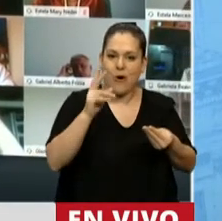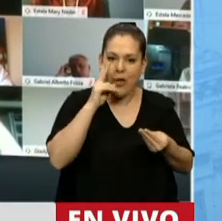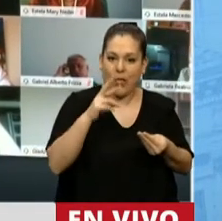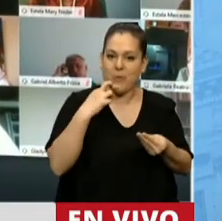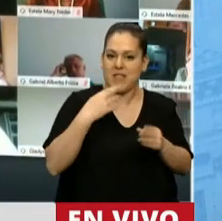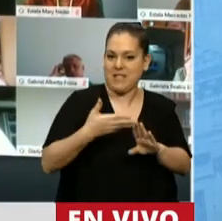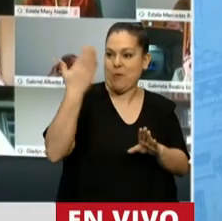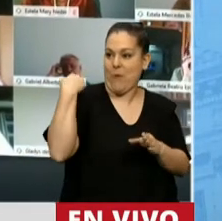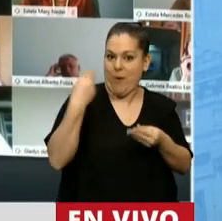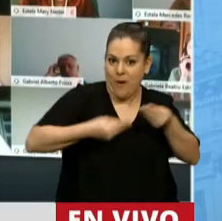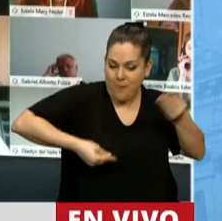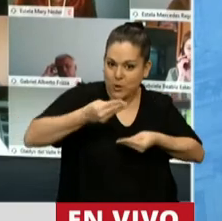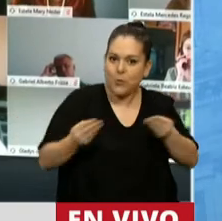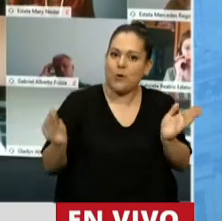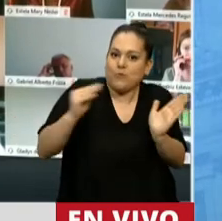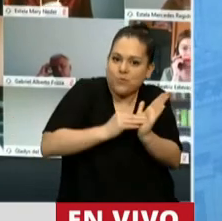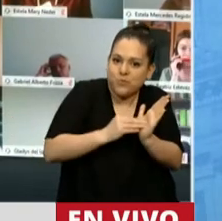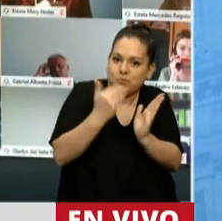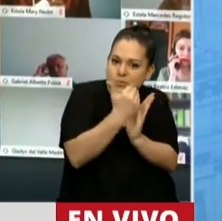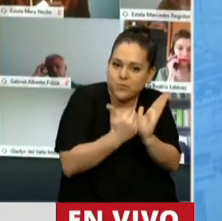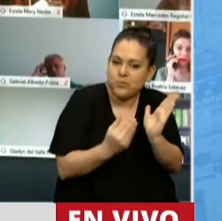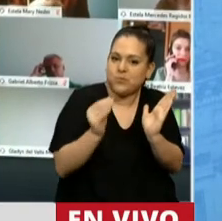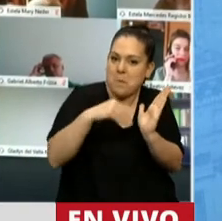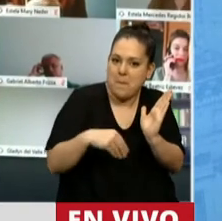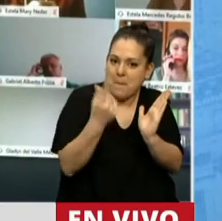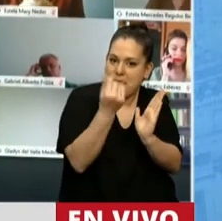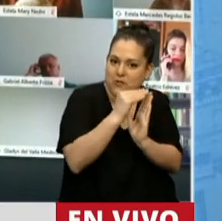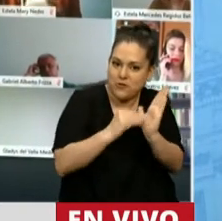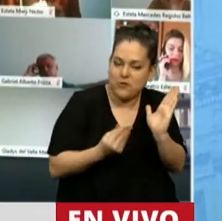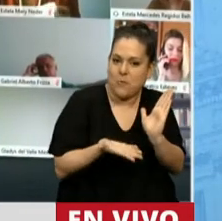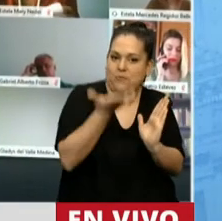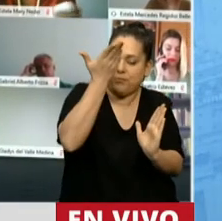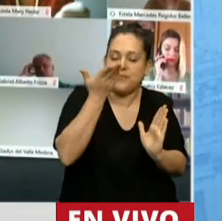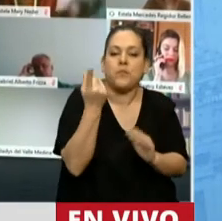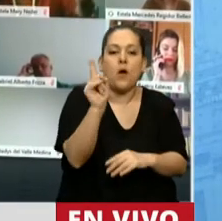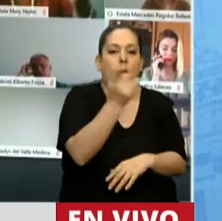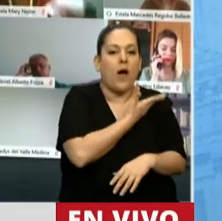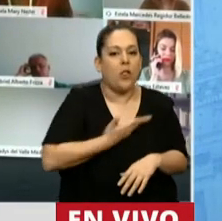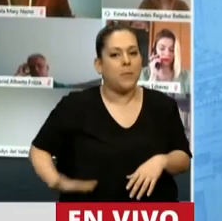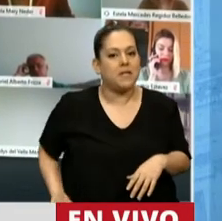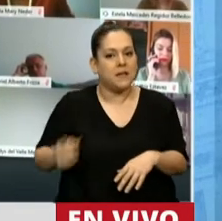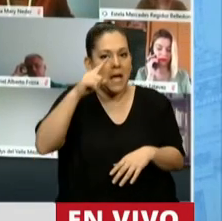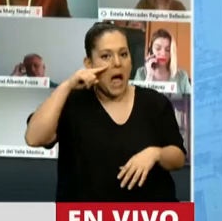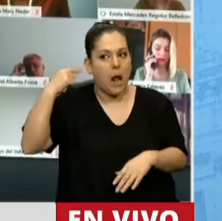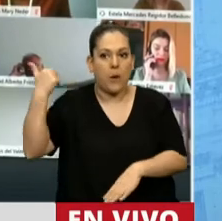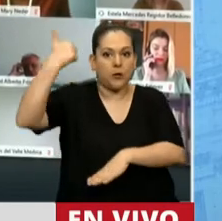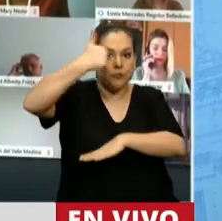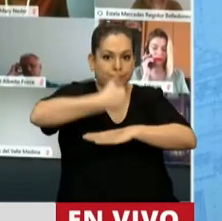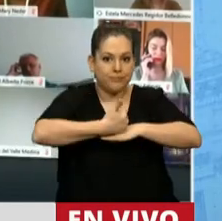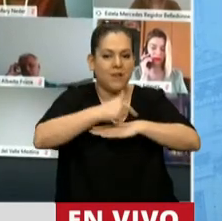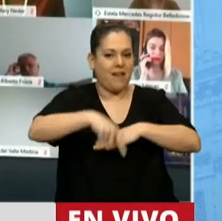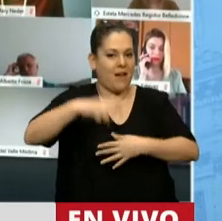el presidente Alberto Fernández asumió y fue al Congreso, se